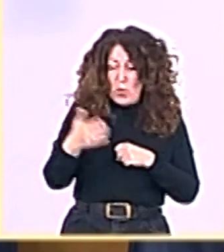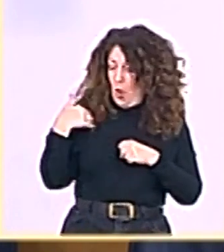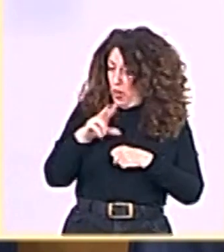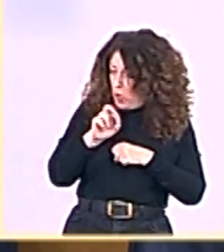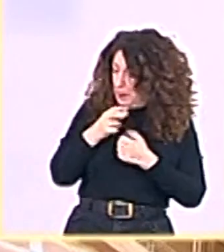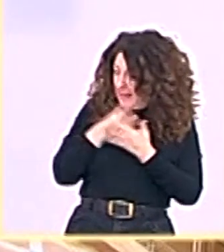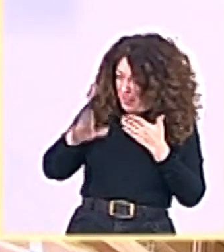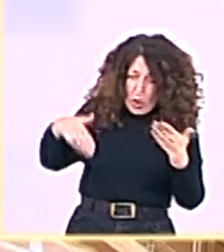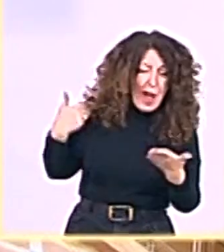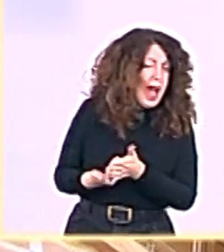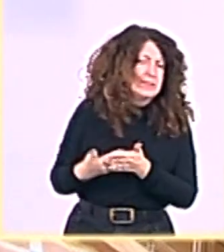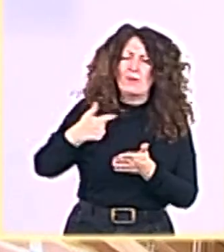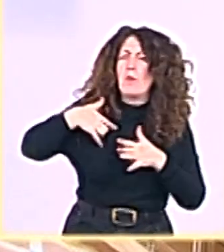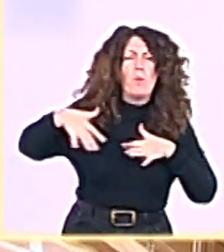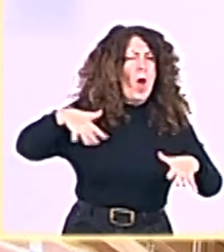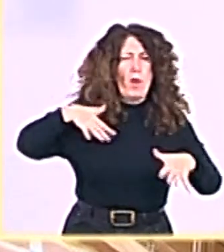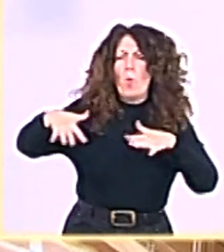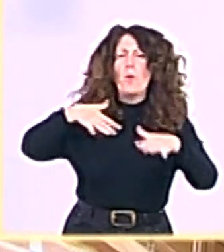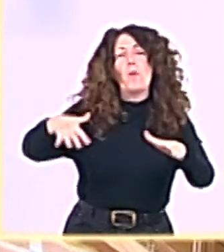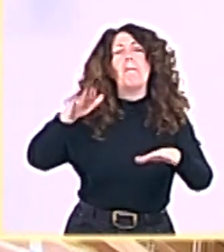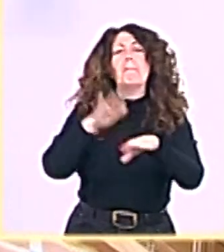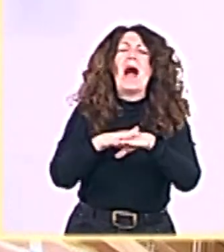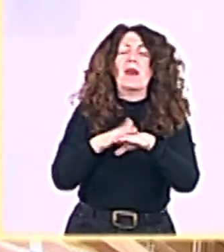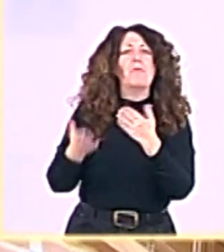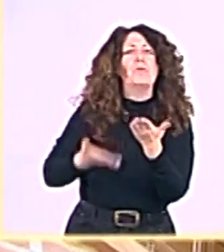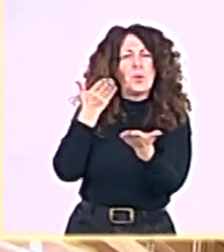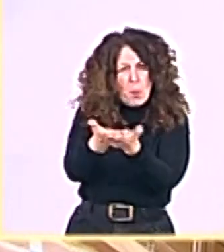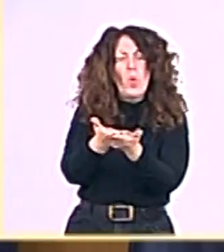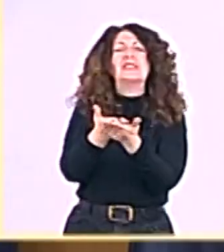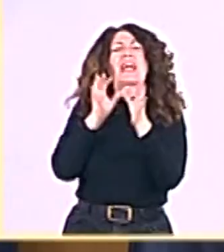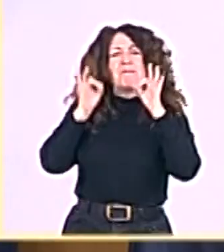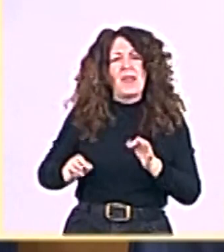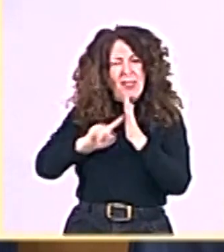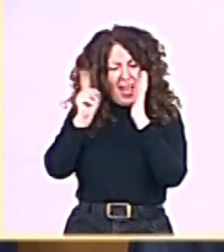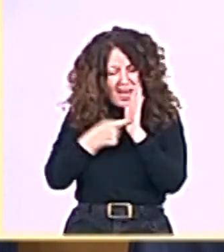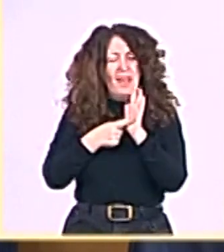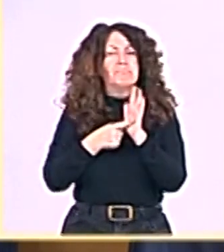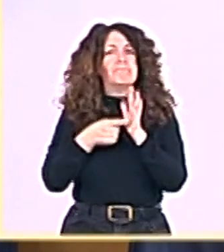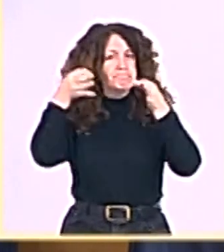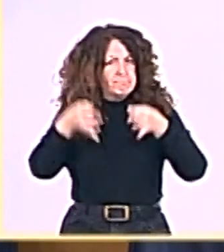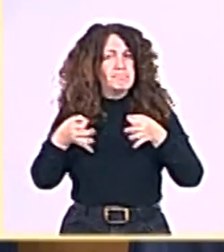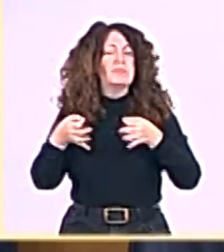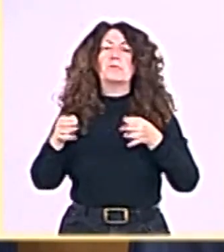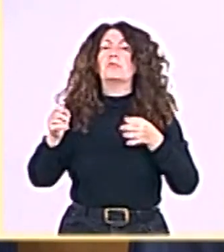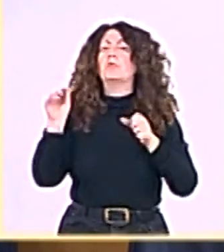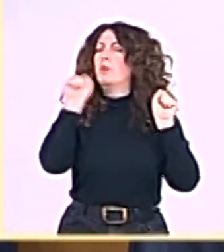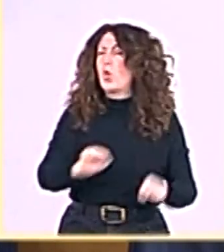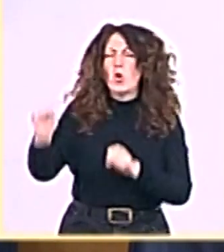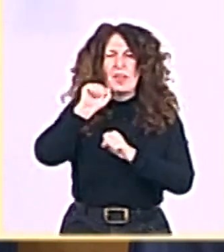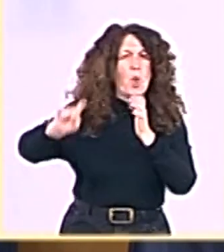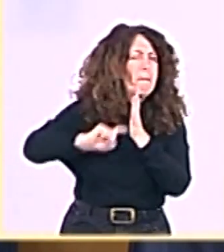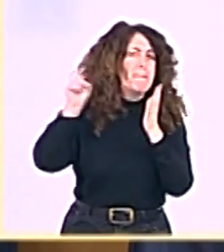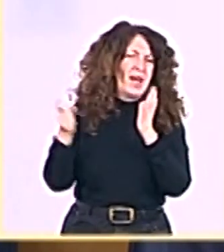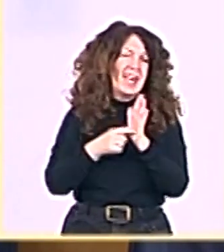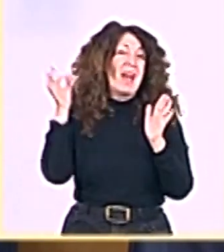proposición de ley que nos permita garantizar la plena protección de las mujeres que están en situación de vulnerabilidad en nuestro país. Y